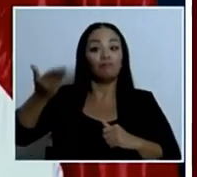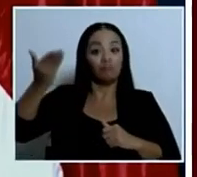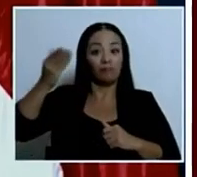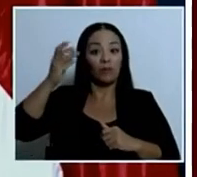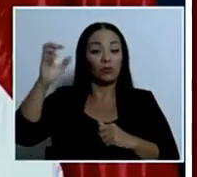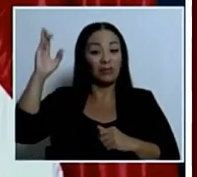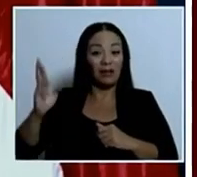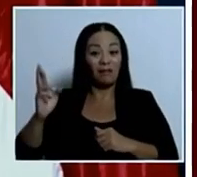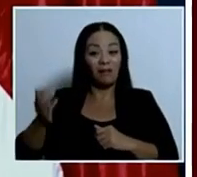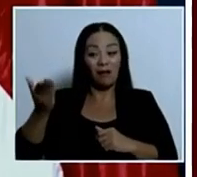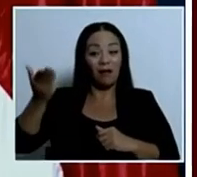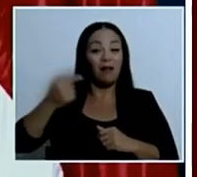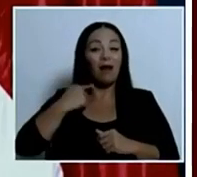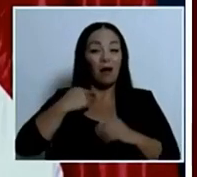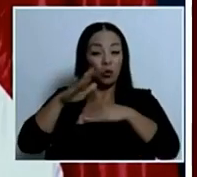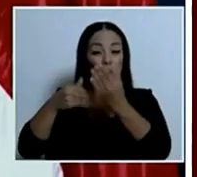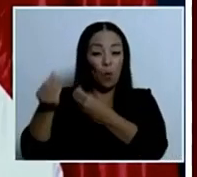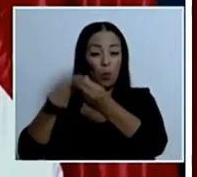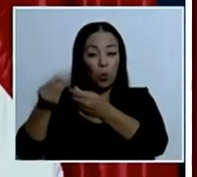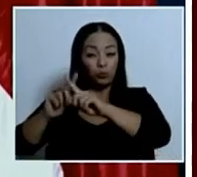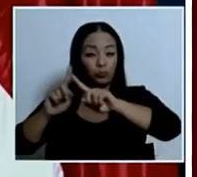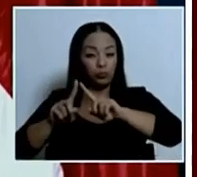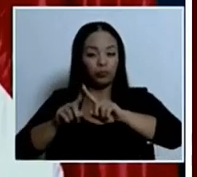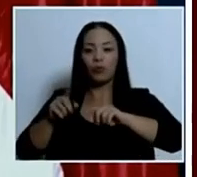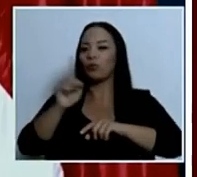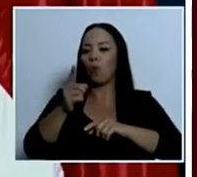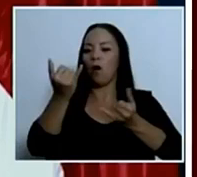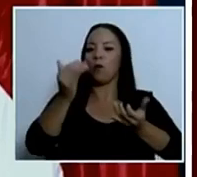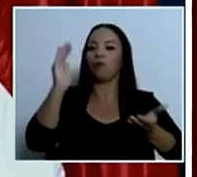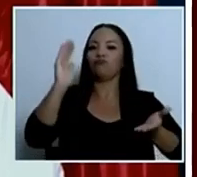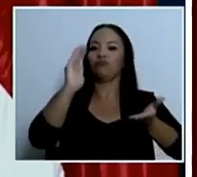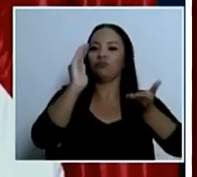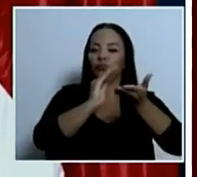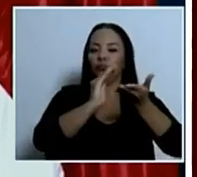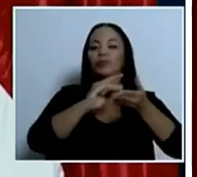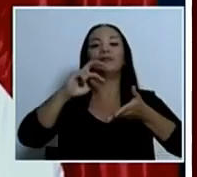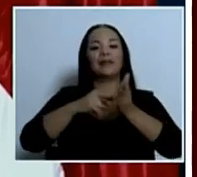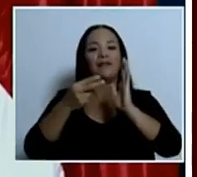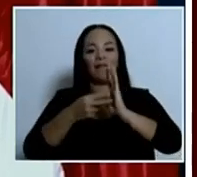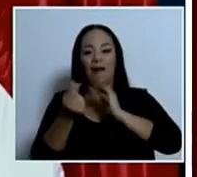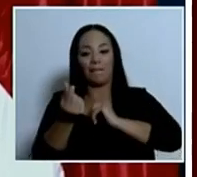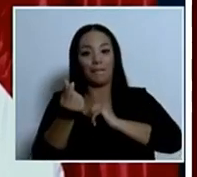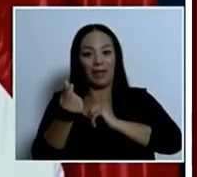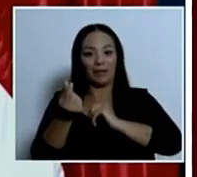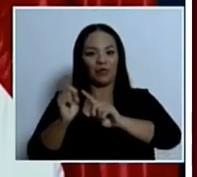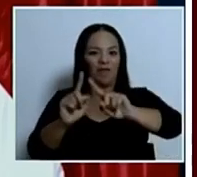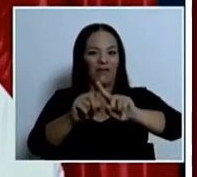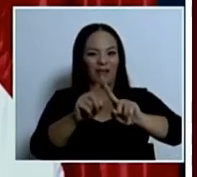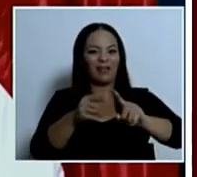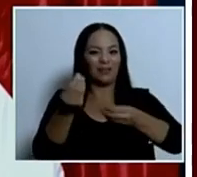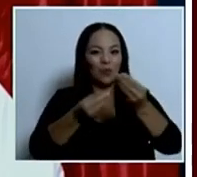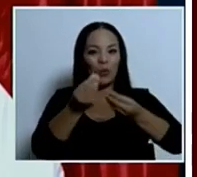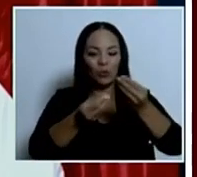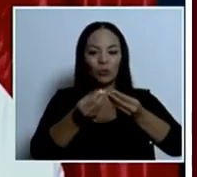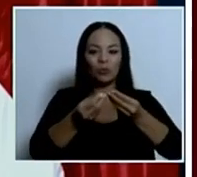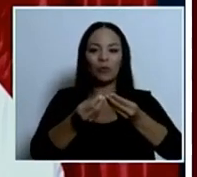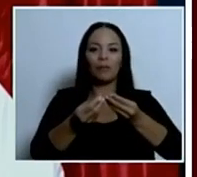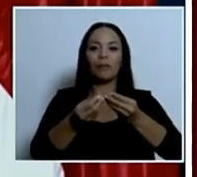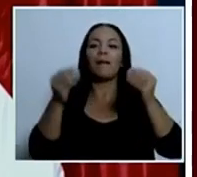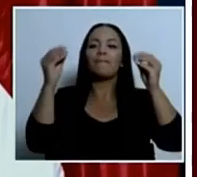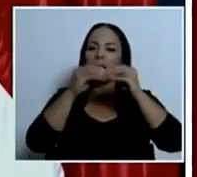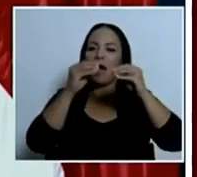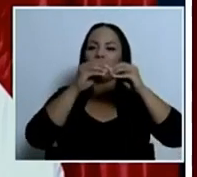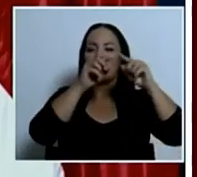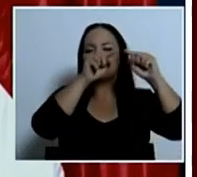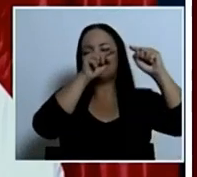menor. Es decir, el aumento del índice de precios continúa bajando de